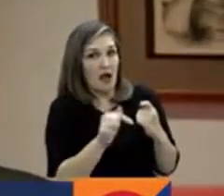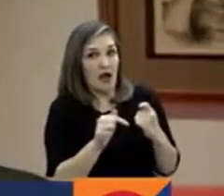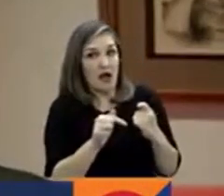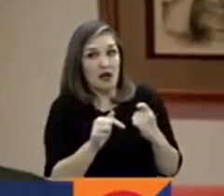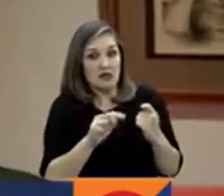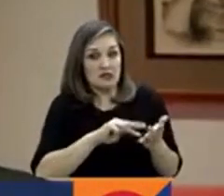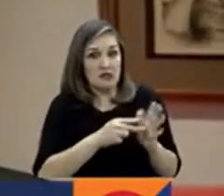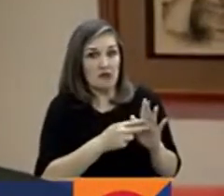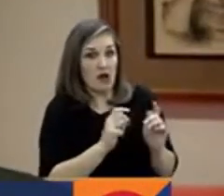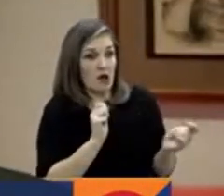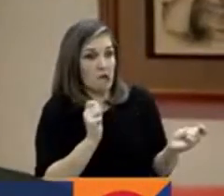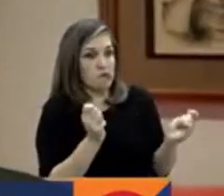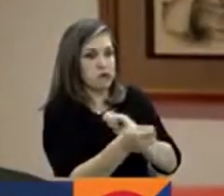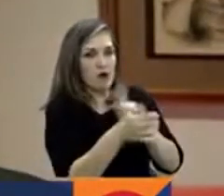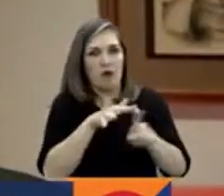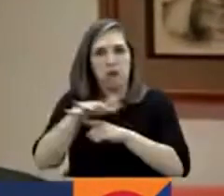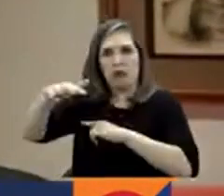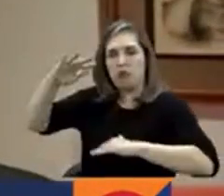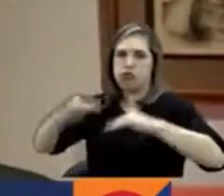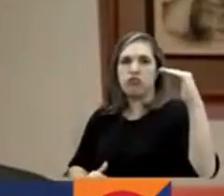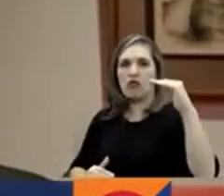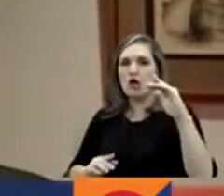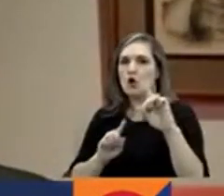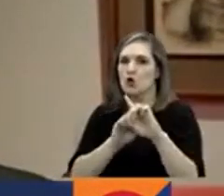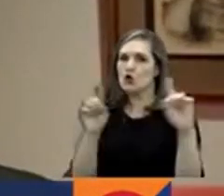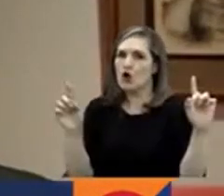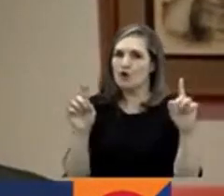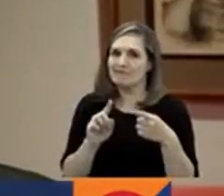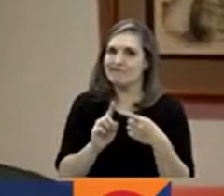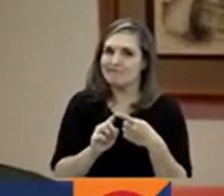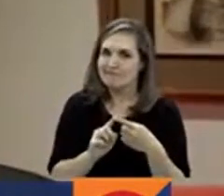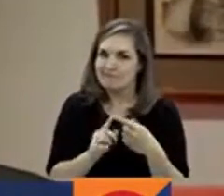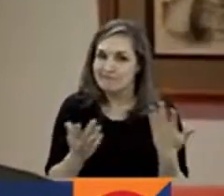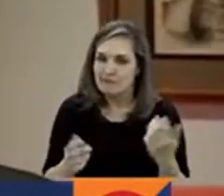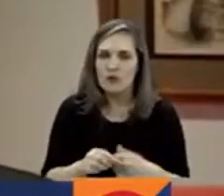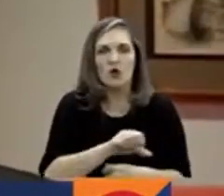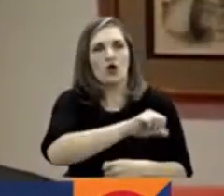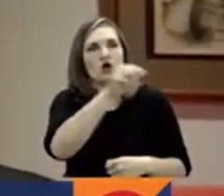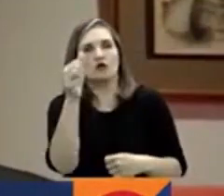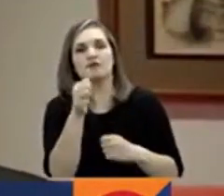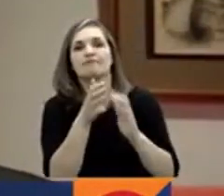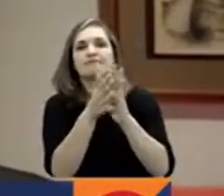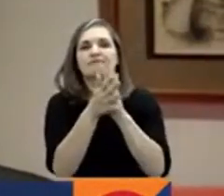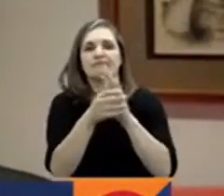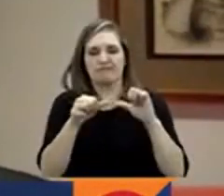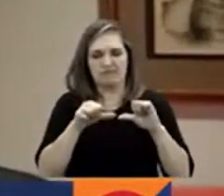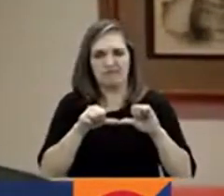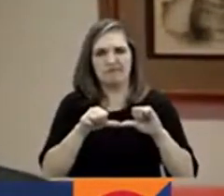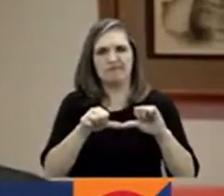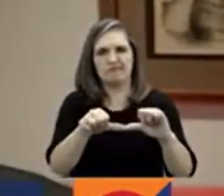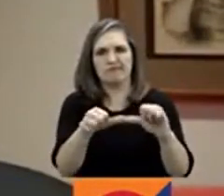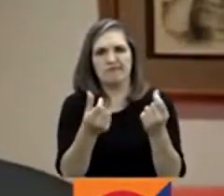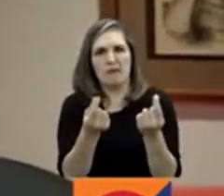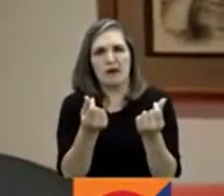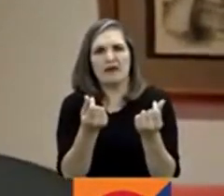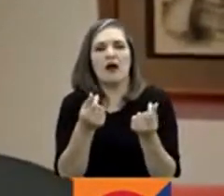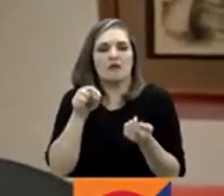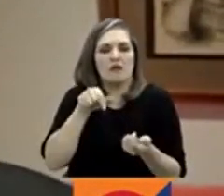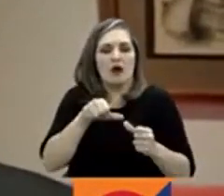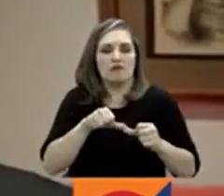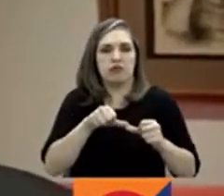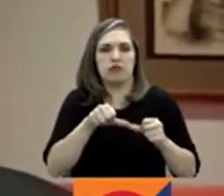regresividad y retroceso. En tercer lugar, la sostenibilidad, cuánto nos cuesta este sistema